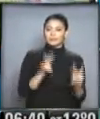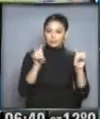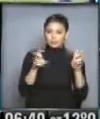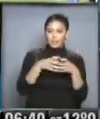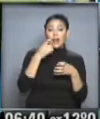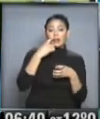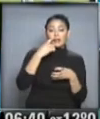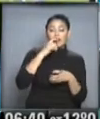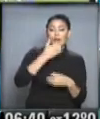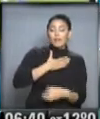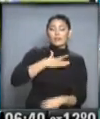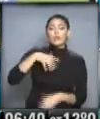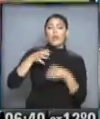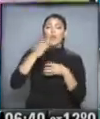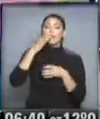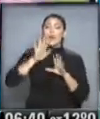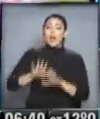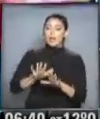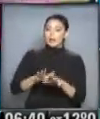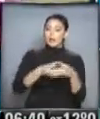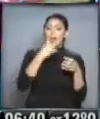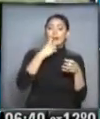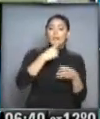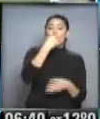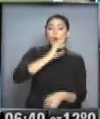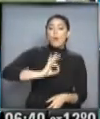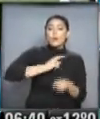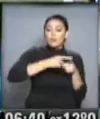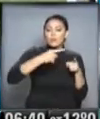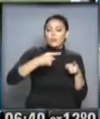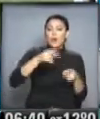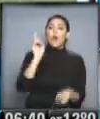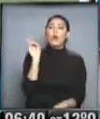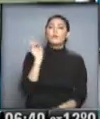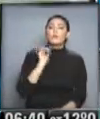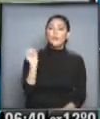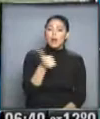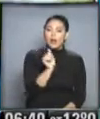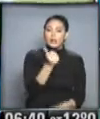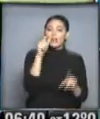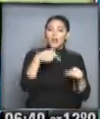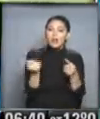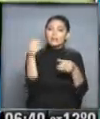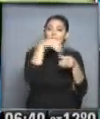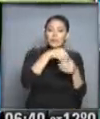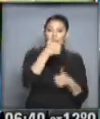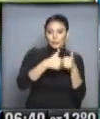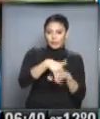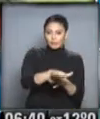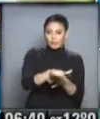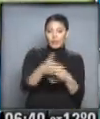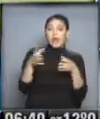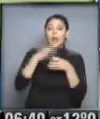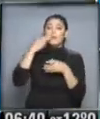River sonríe, Boca espera. El millo se aseguró por un año al volante Jonathan Favro, que se sumará a la pretemporada en Salta. En Boca